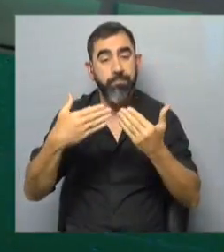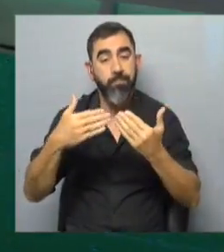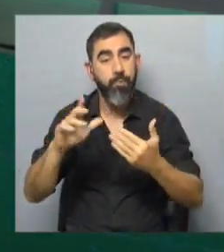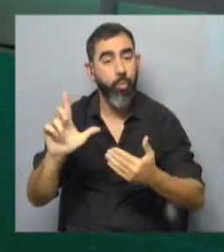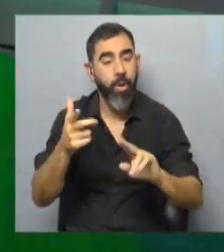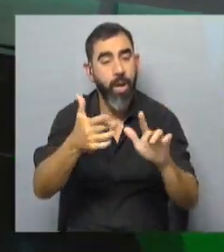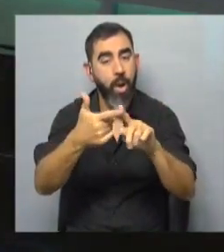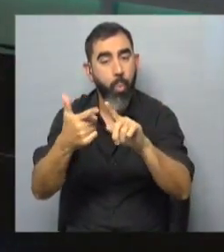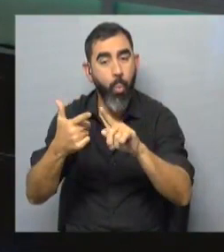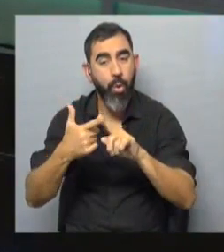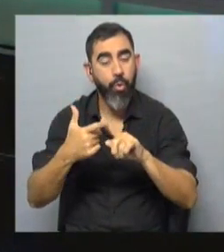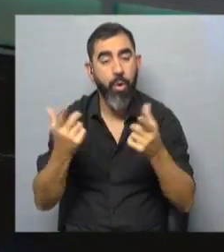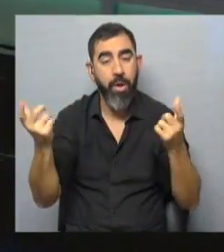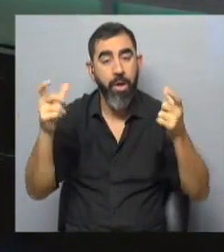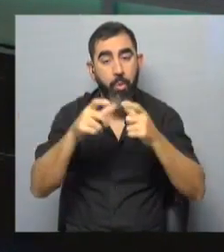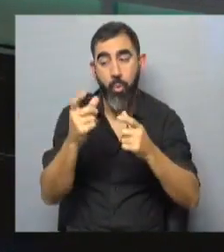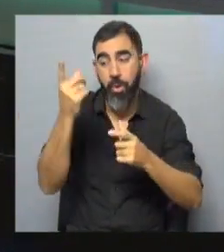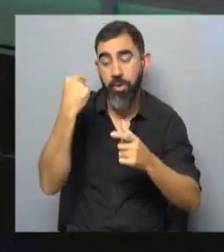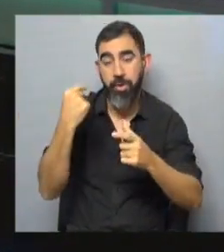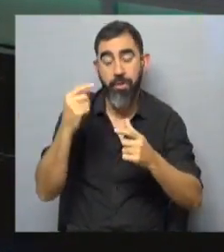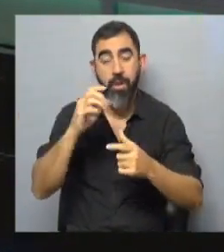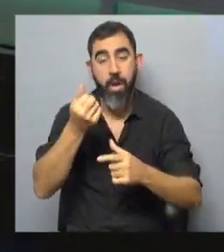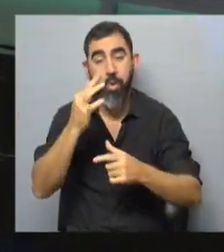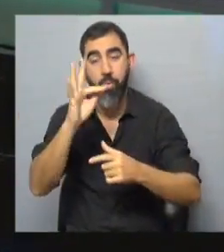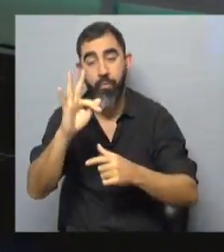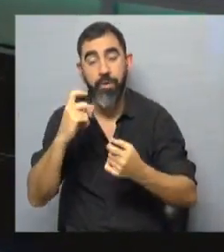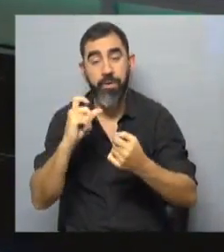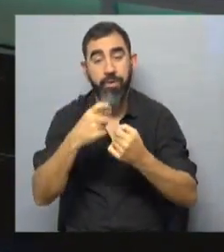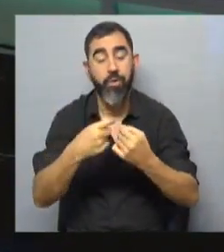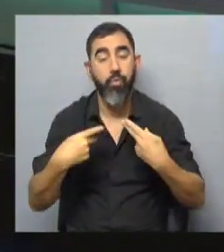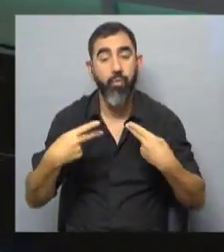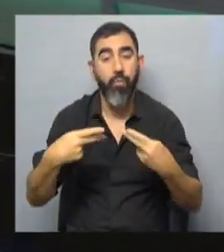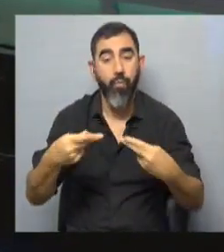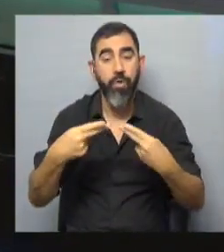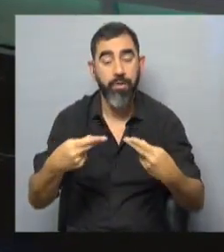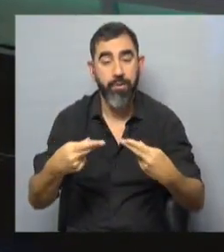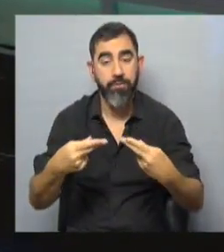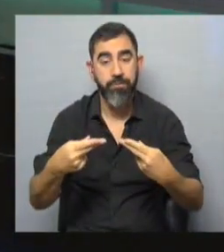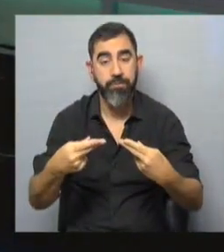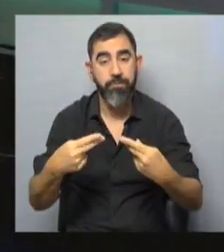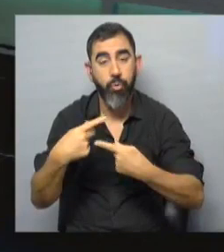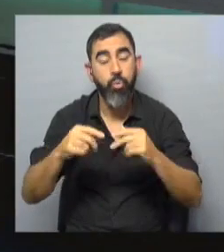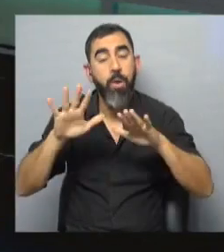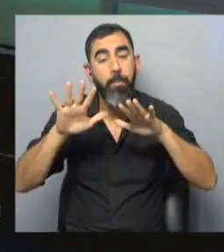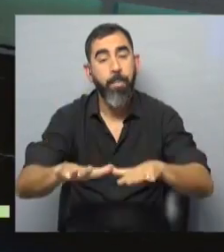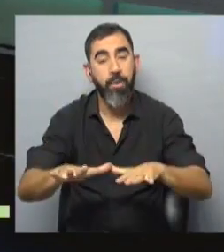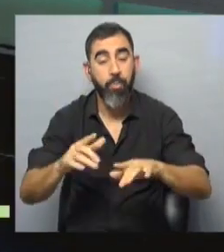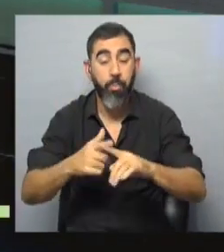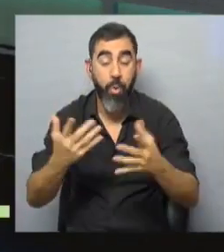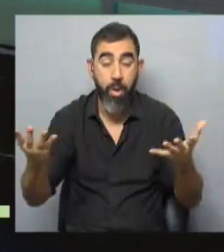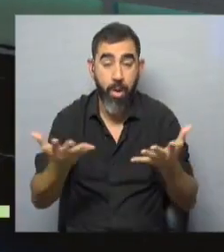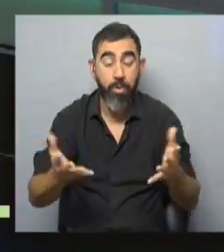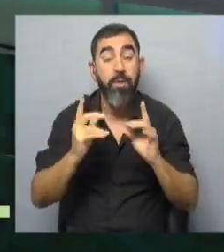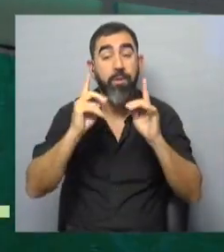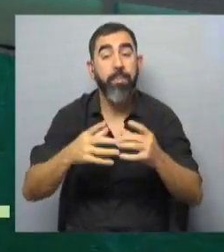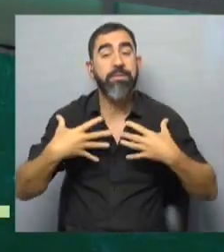hubo acuerdo en la reunión que se realizó ayer entre la AUF y la gremial de futbolistas que mantiene el paro de momento. Vamos a hablar